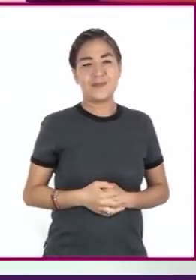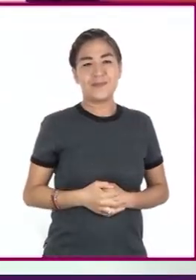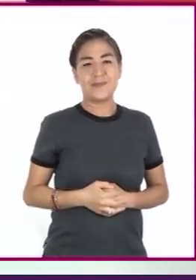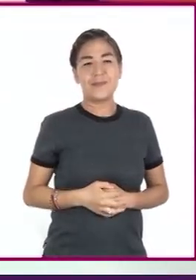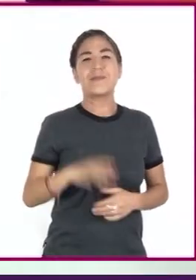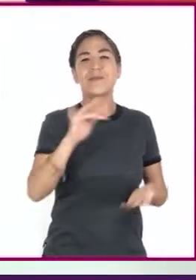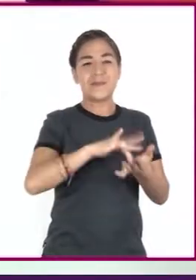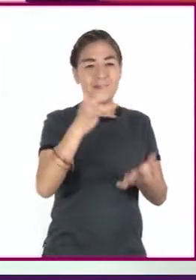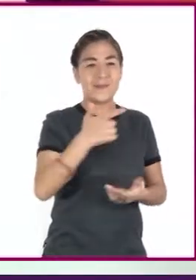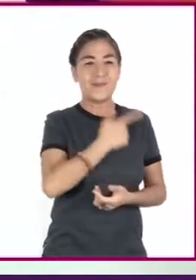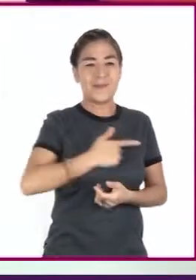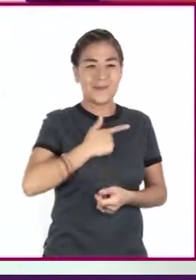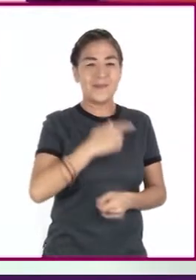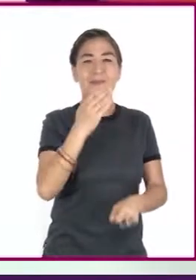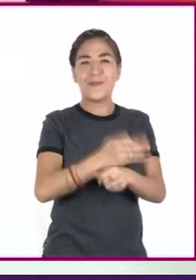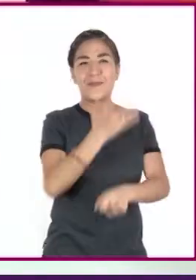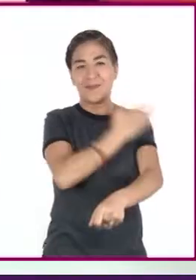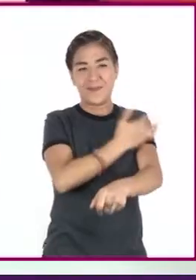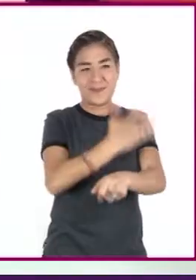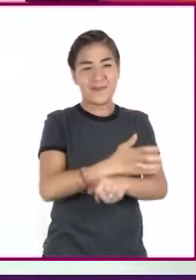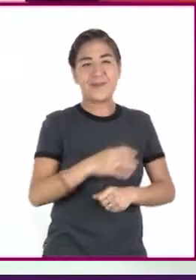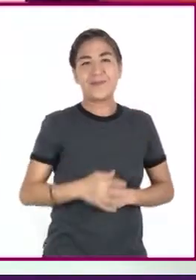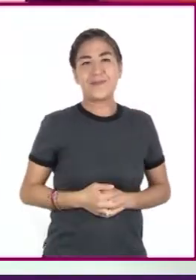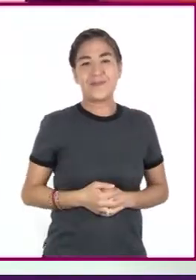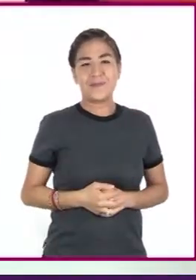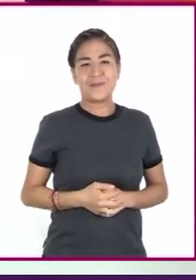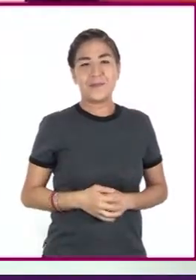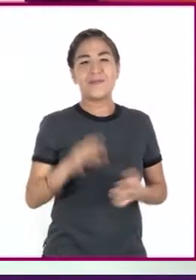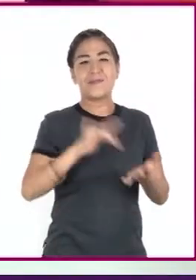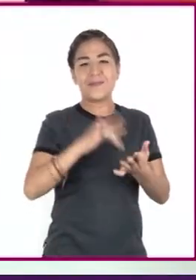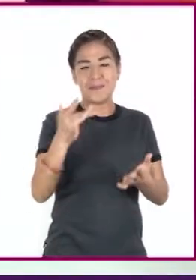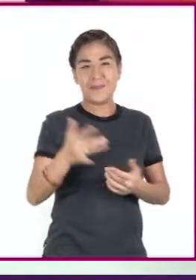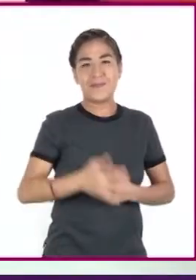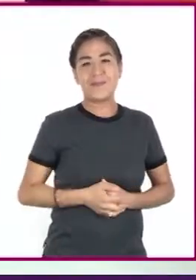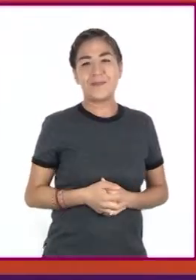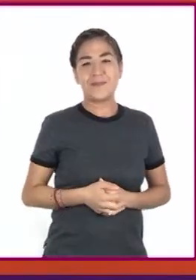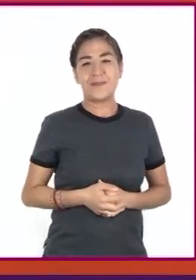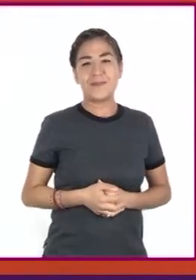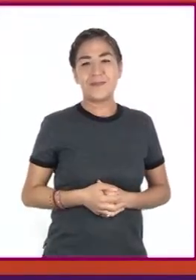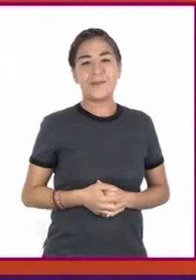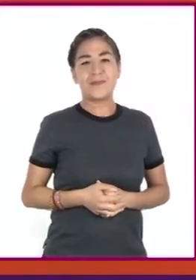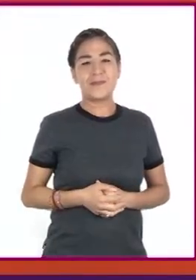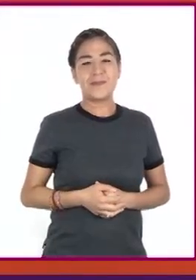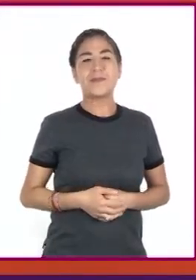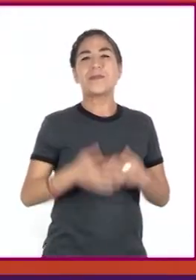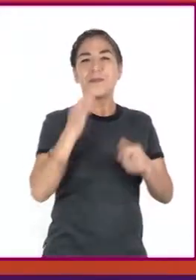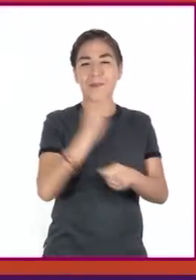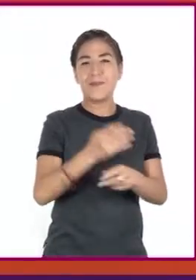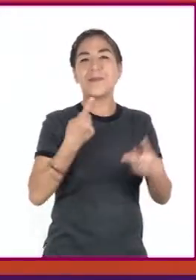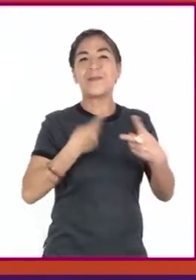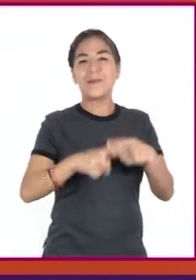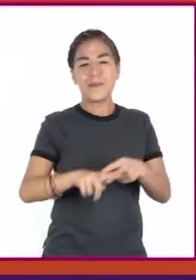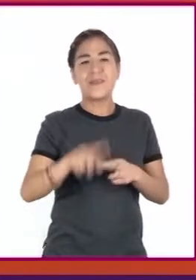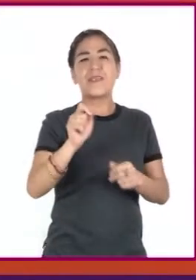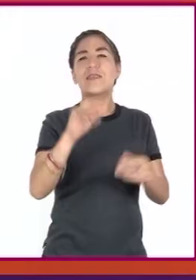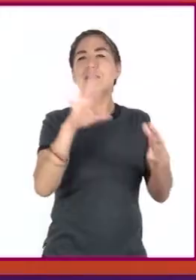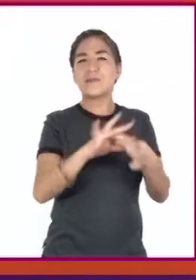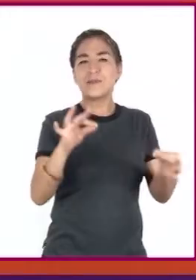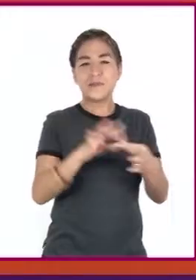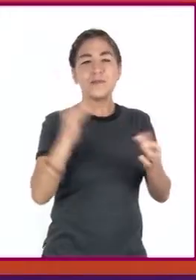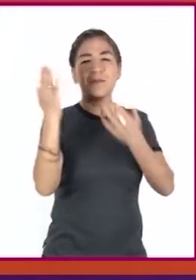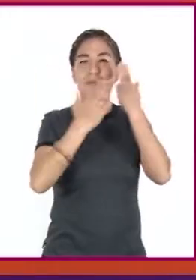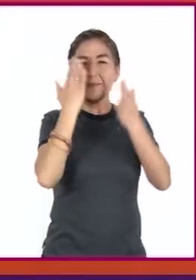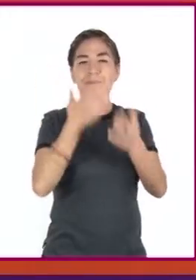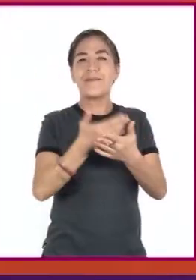Gracias, es un gusto acompañarlos. Gracias. Vamos a iniciar comentando brevemente lo que